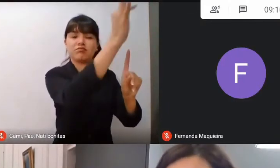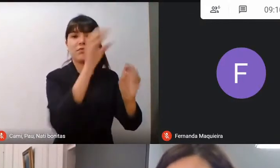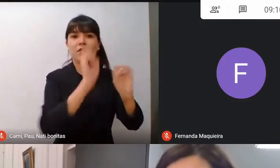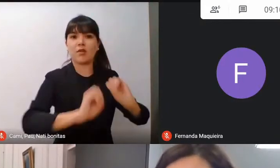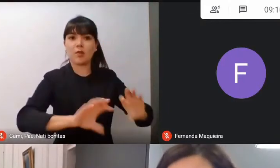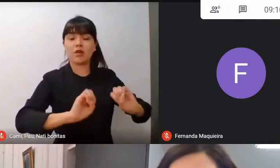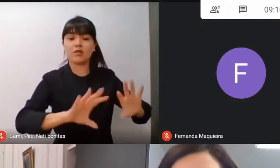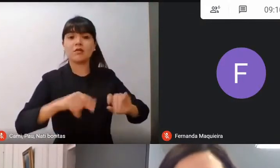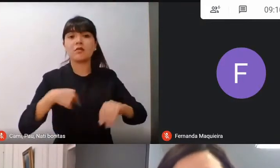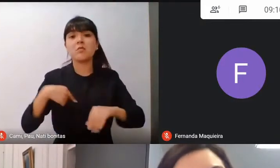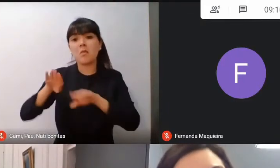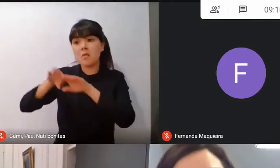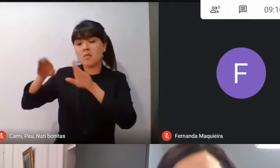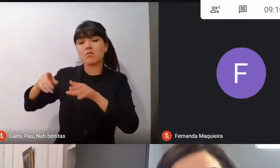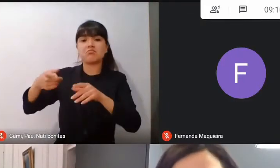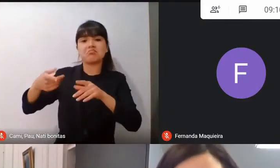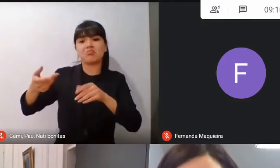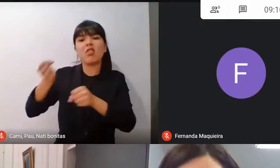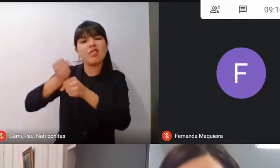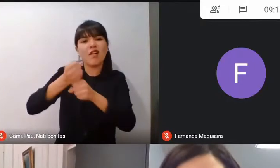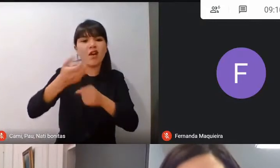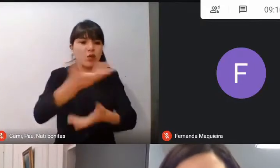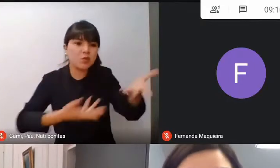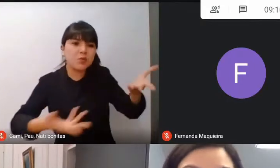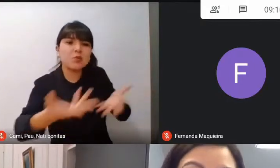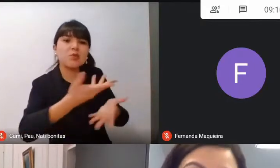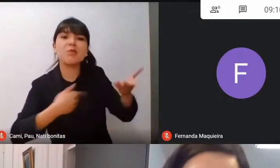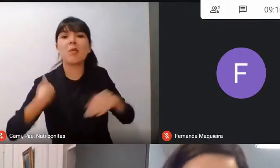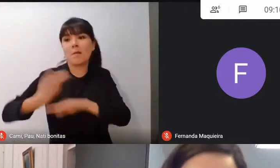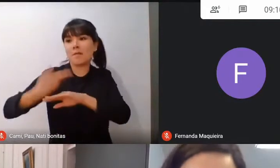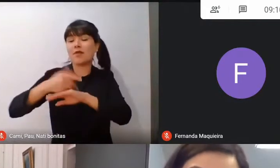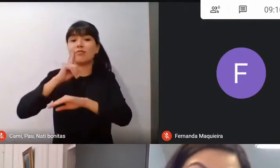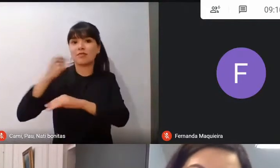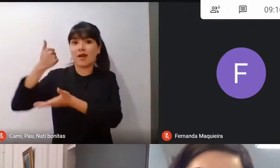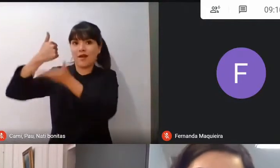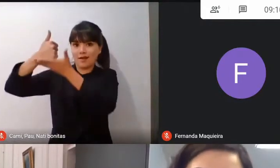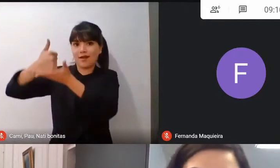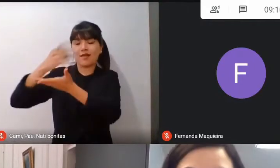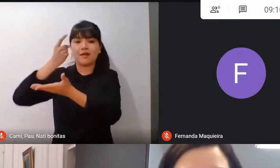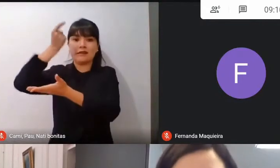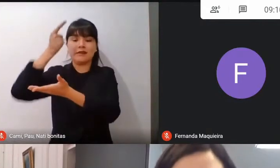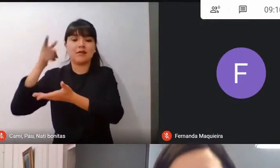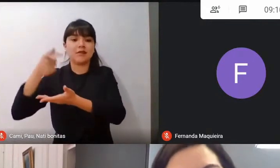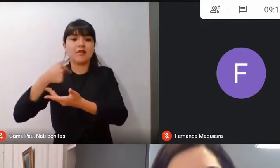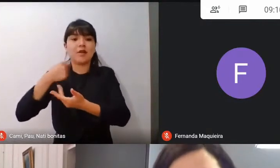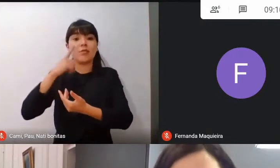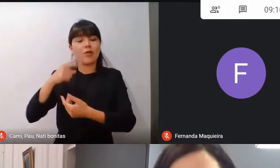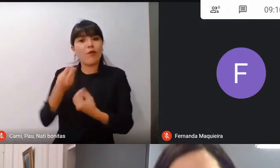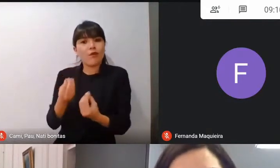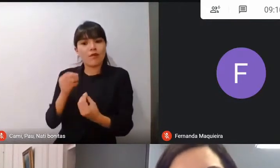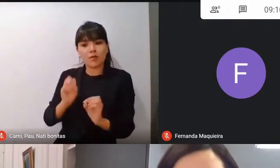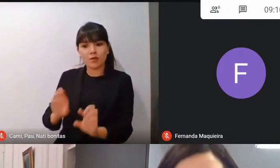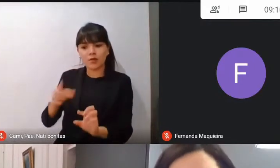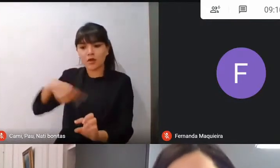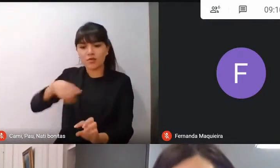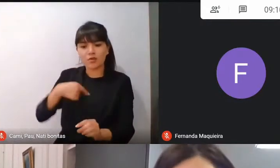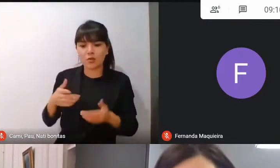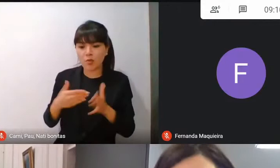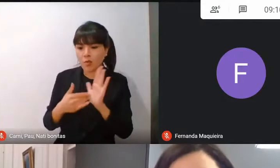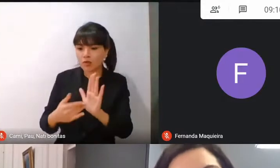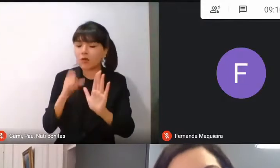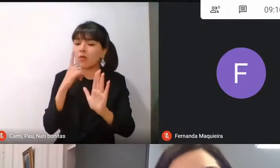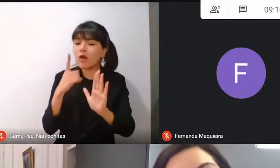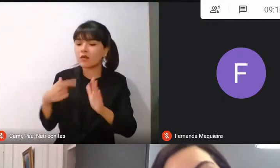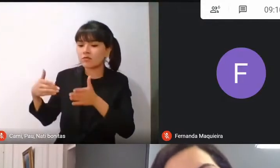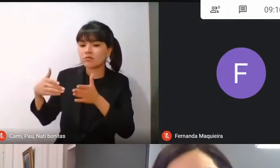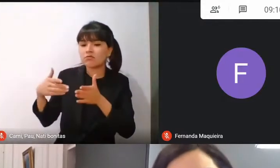alcalde y creo que es una increíble oportunidad para que mostremos a todo el país que el camino de la educación es conversando,